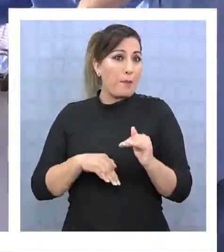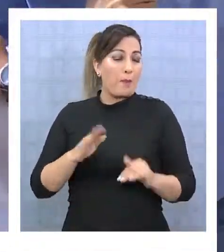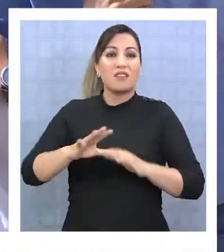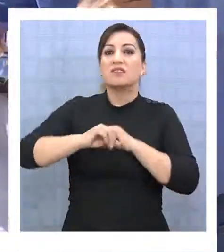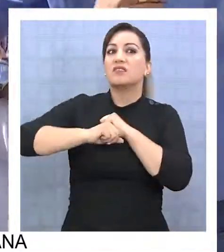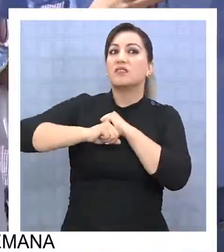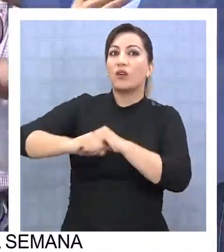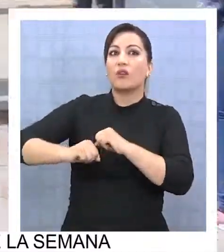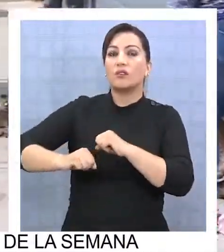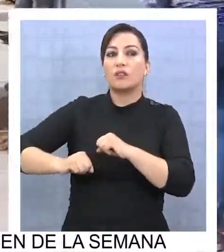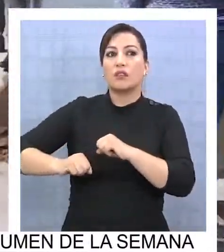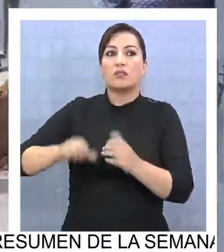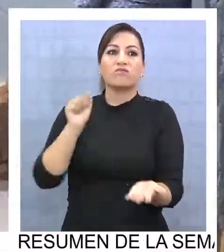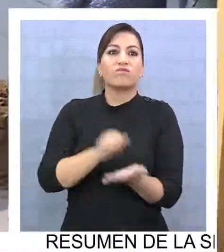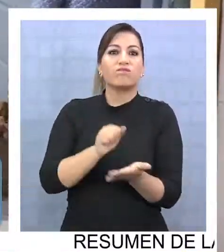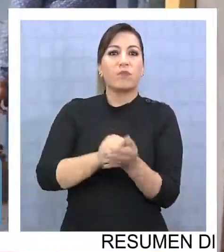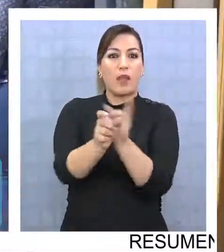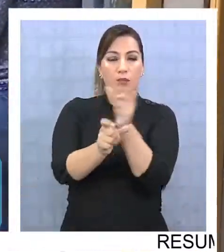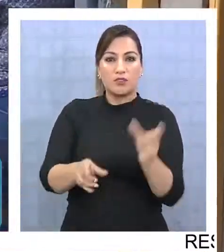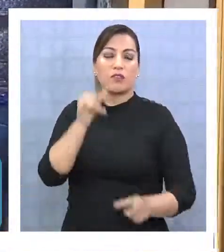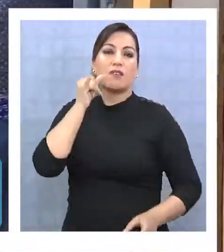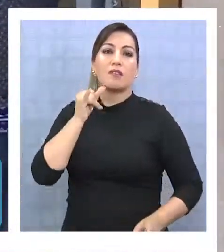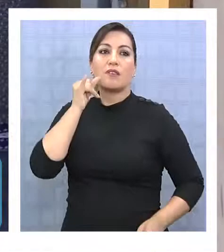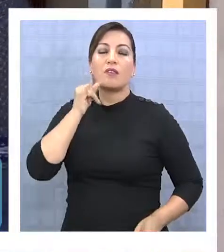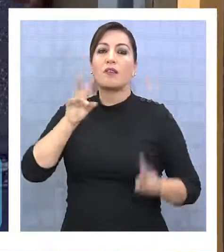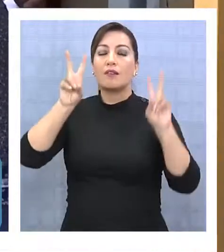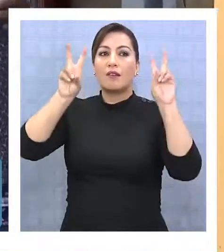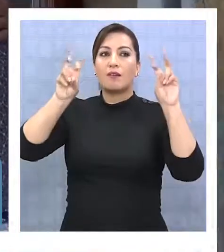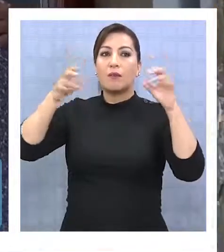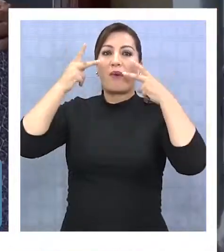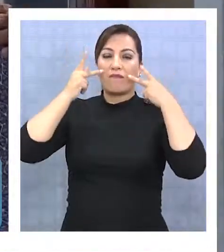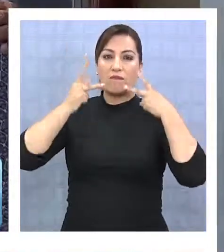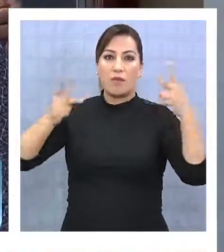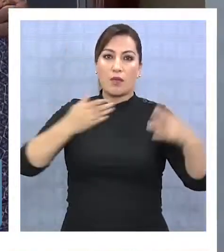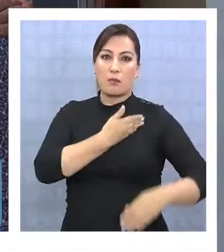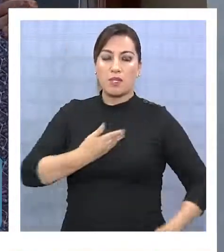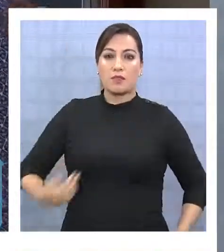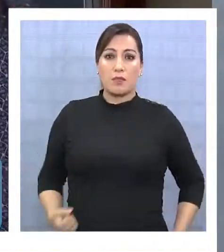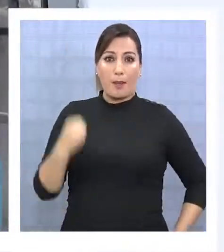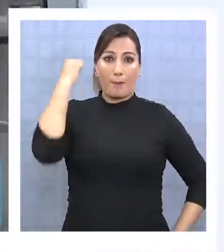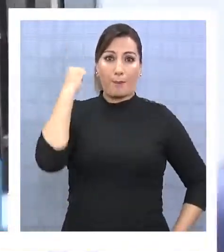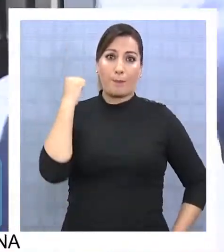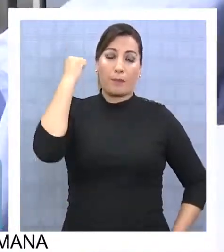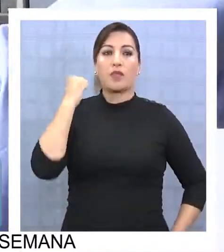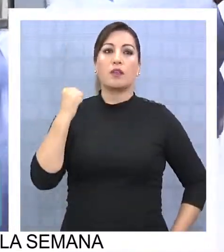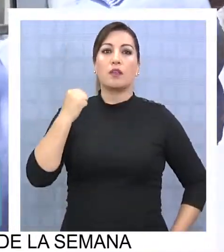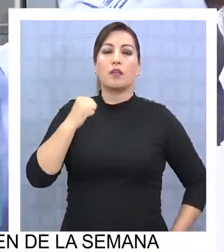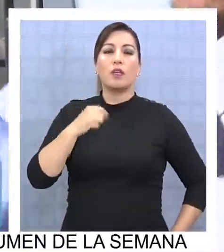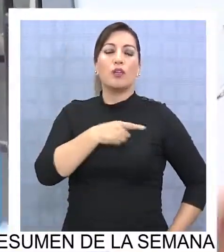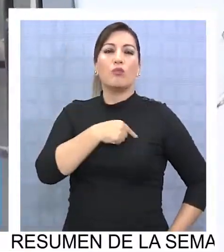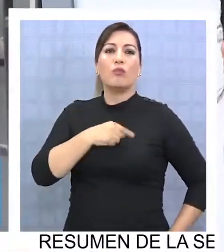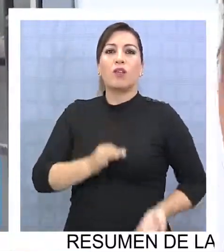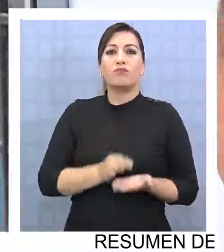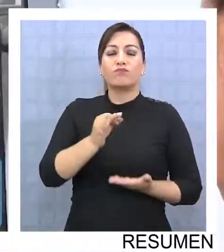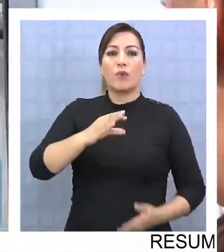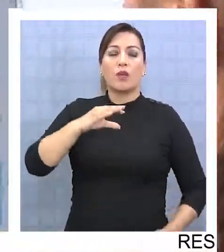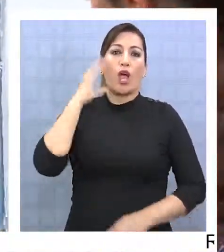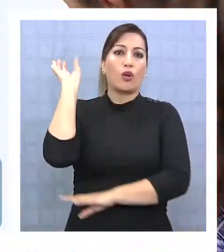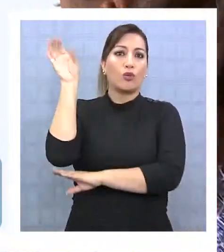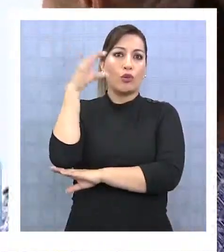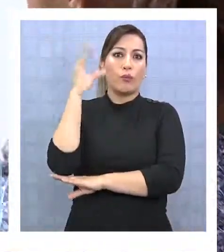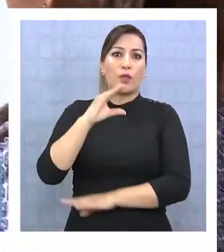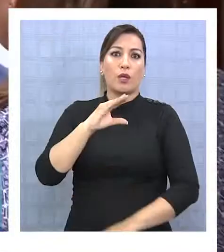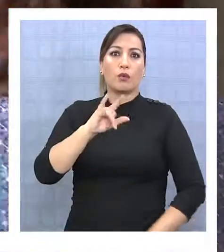Mayoritariamente en contra se han manifestado los iquiqueños en torno al anunciado viaje del presidente Sebastián Piñera a Cúcuta, Colombia,